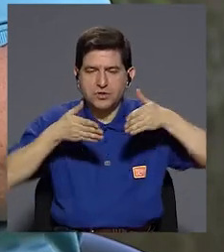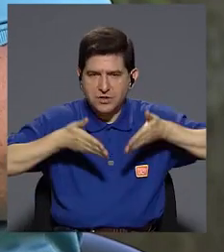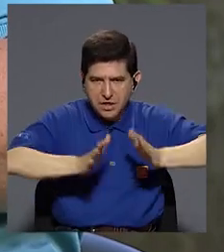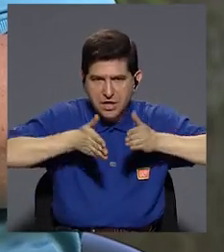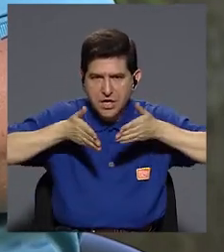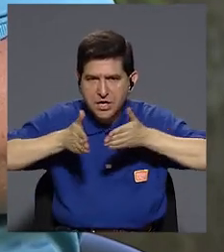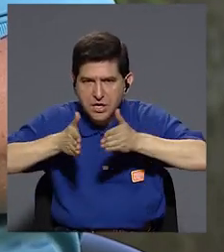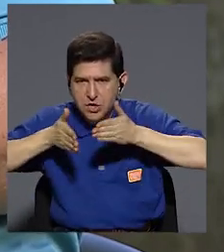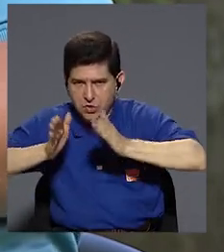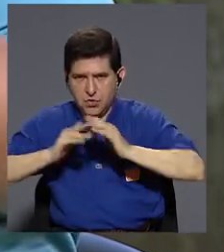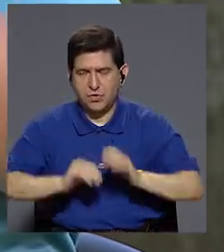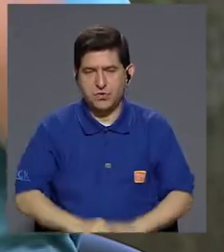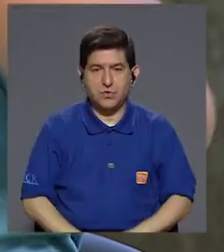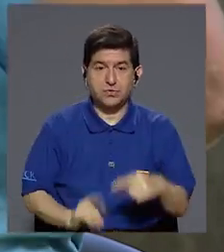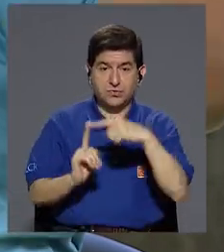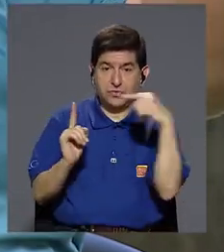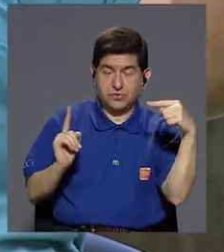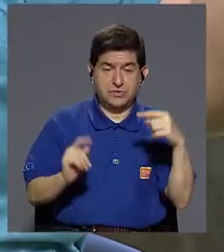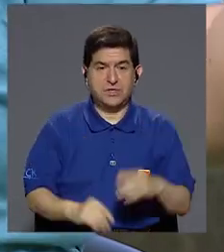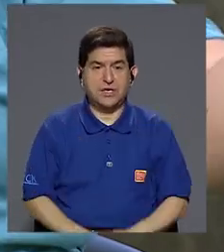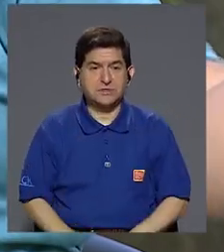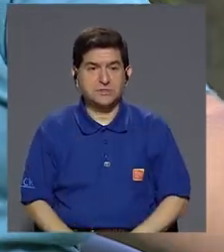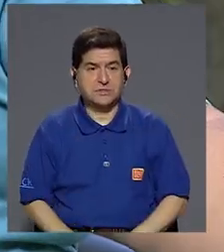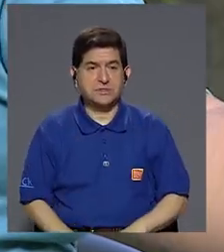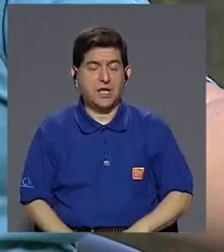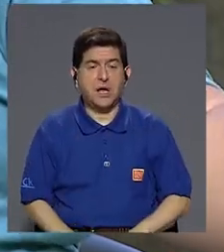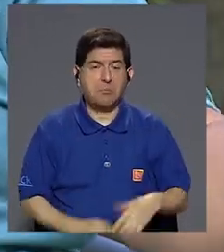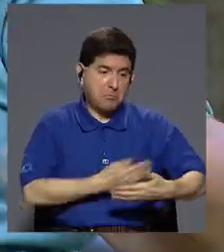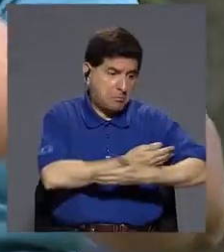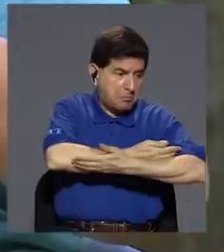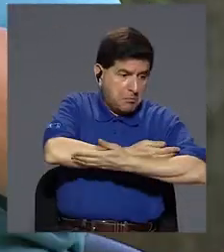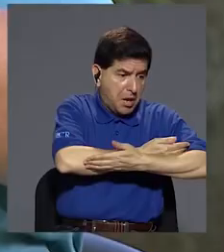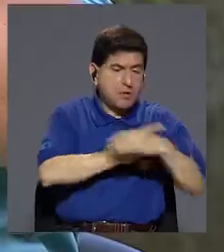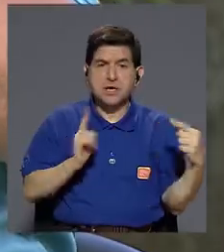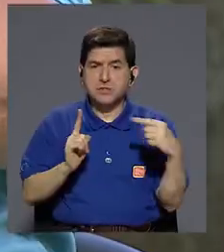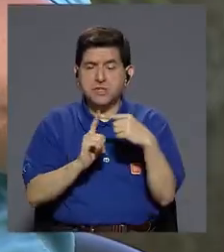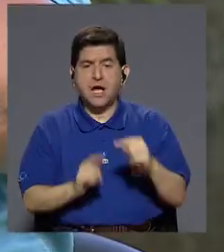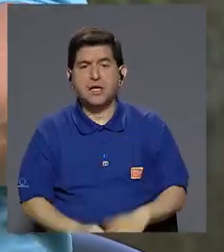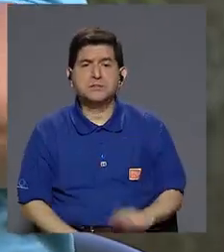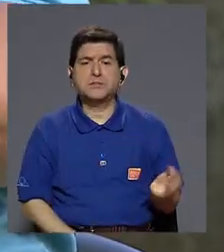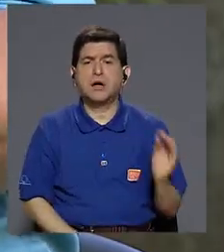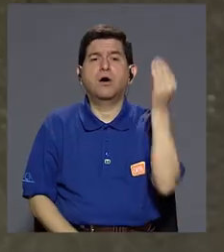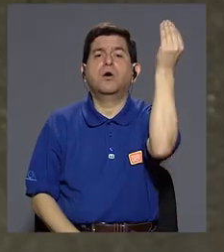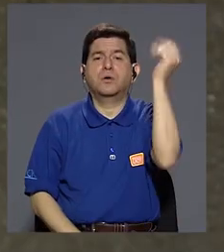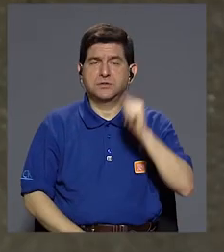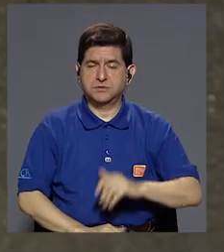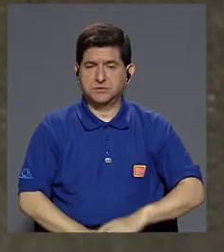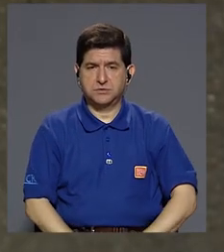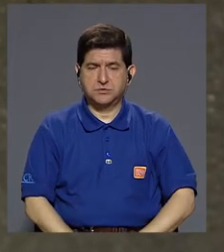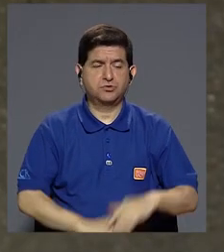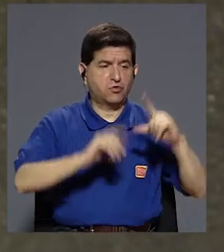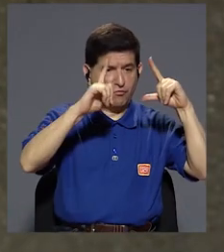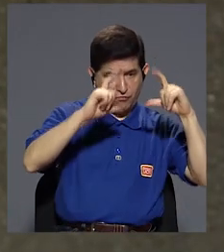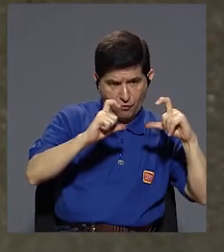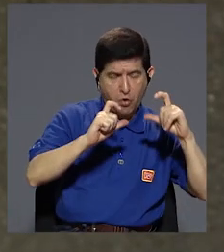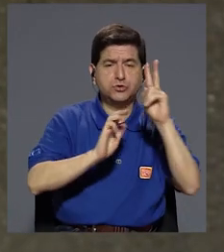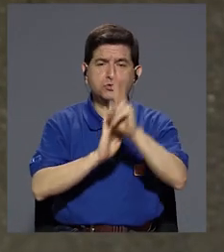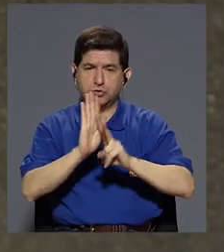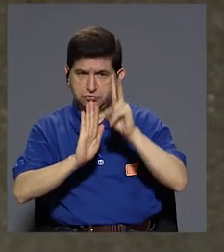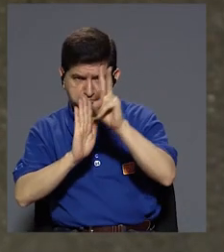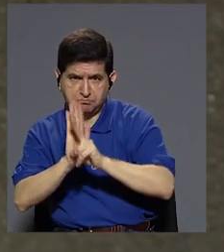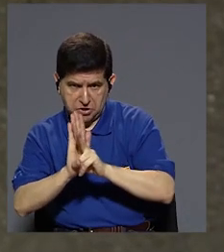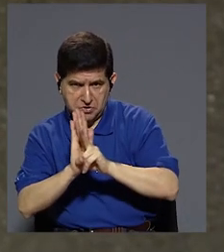sus hijos, desde sus hijos de primera infancia, o sea, bebés, hasta sus hijos en la adolescencia. Hay fotografías,